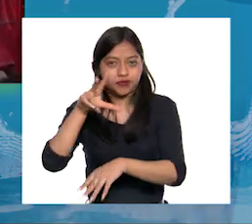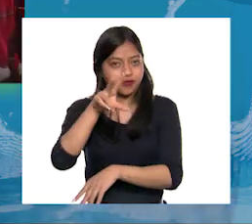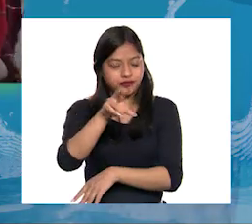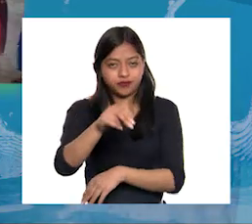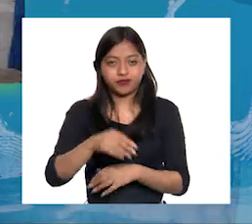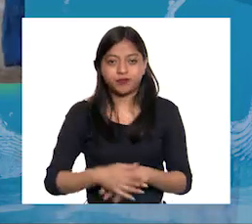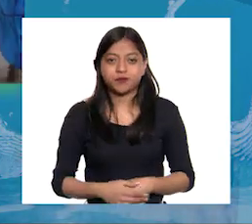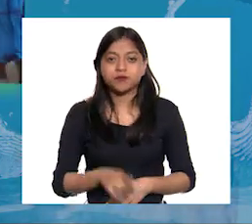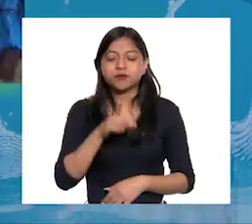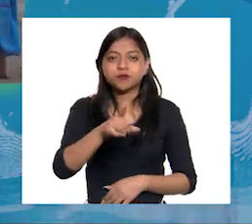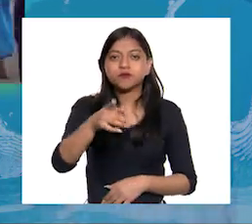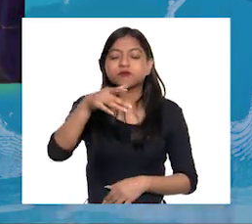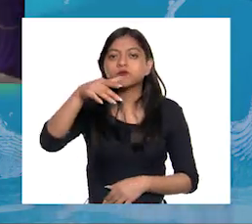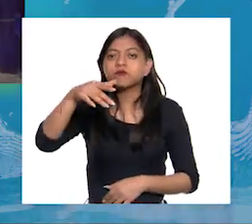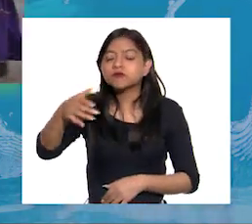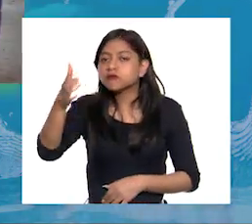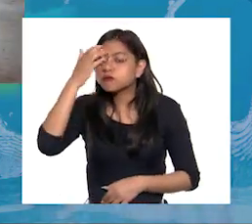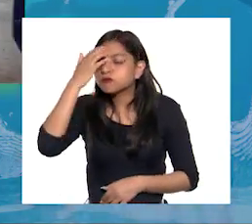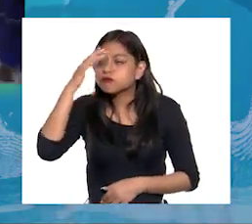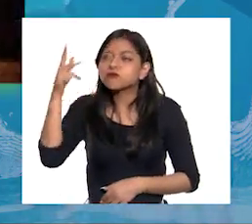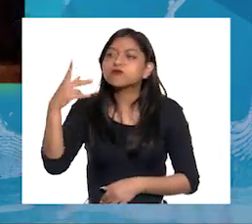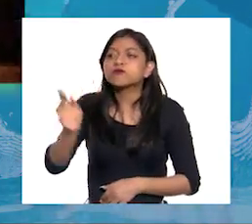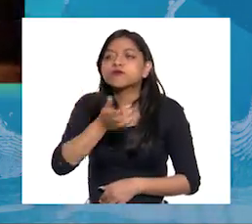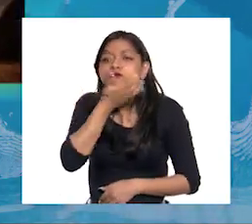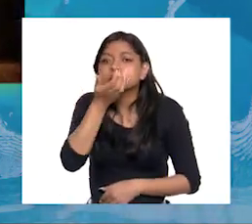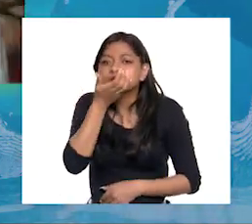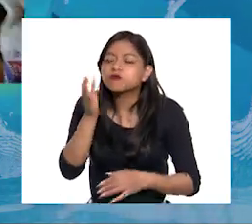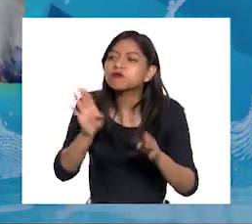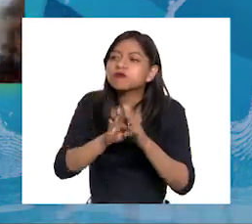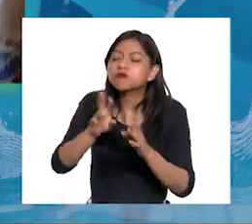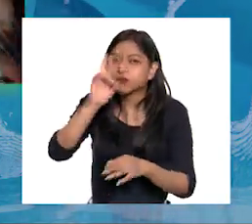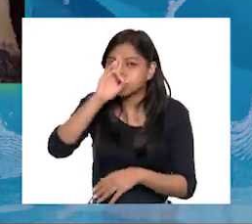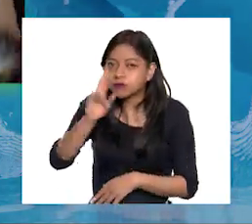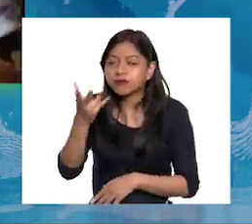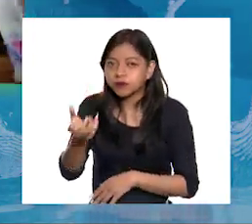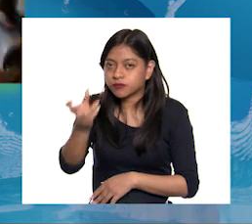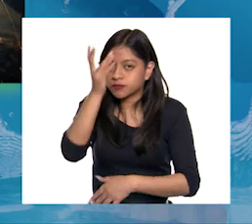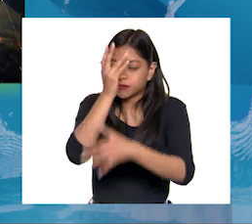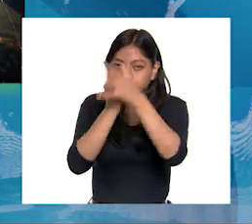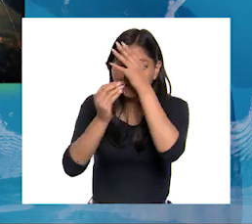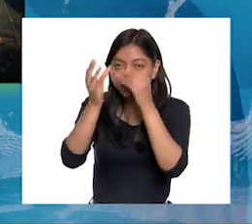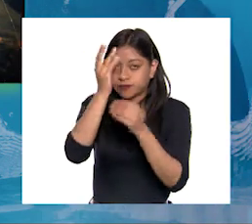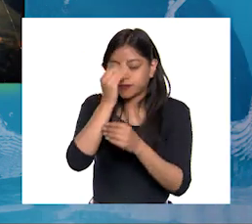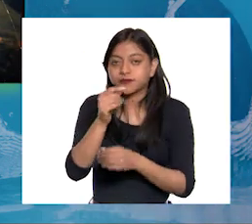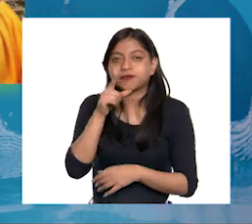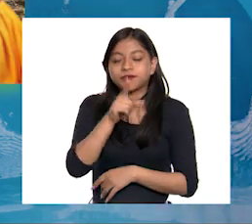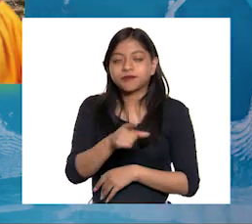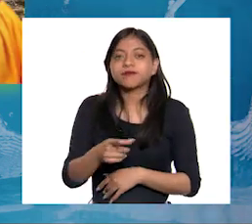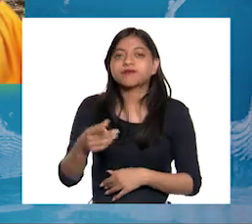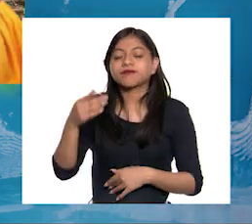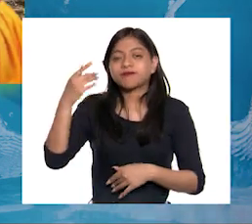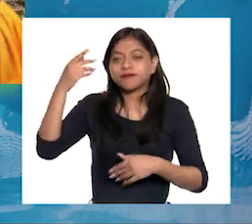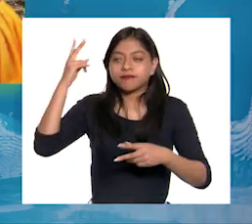Busco conocer y respetar las costumbres de las comunidades que me brindan experiencias de viajes diferentes